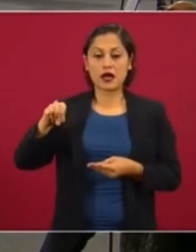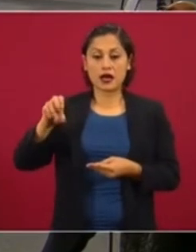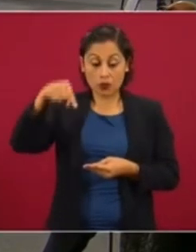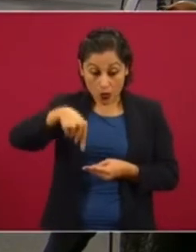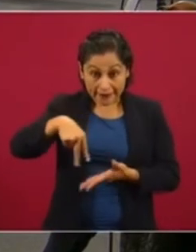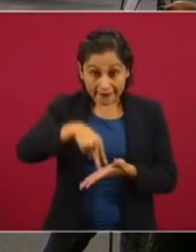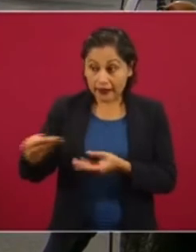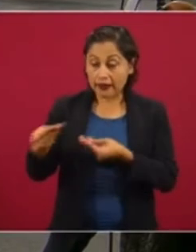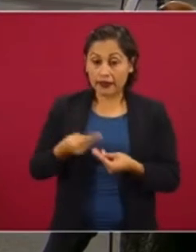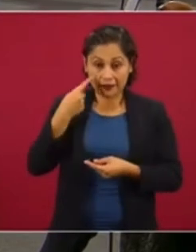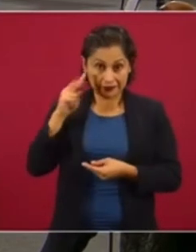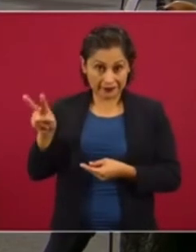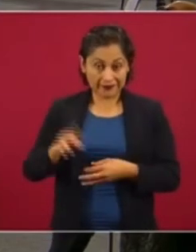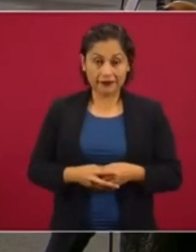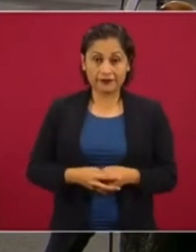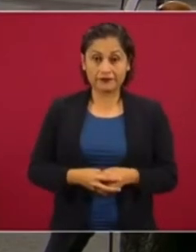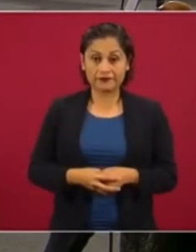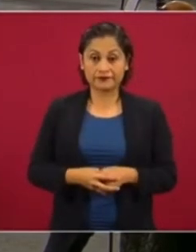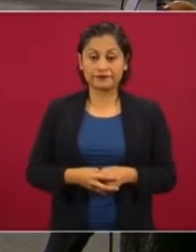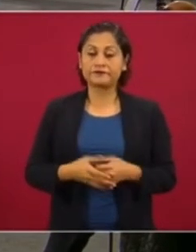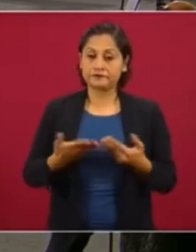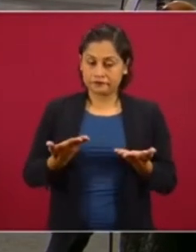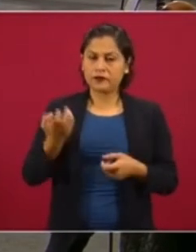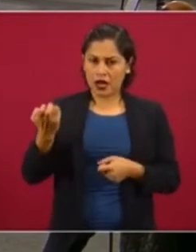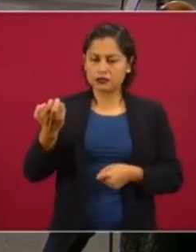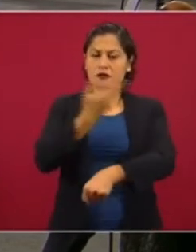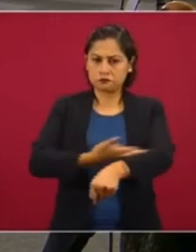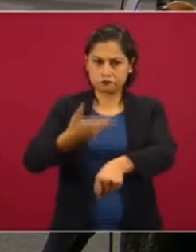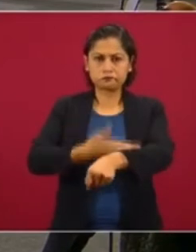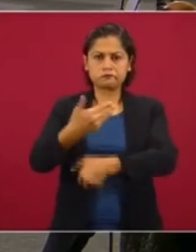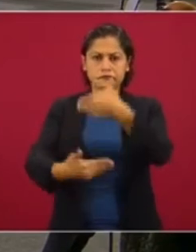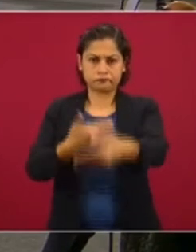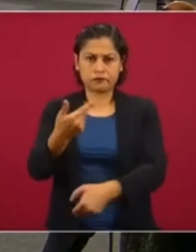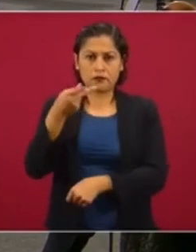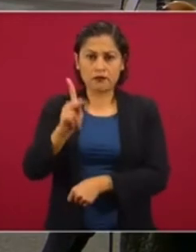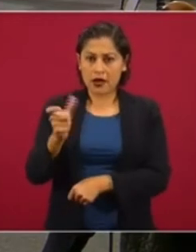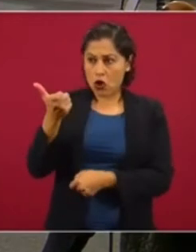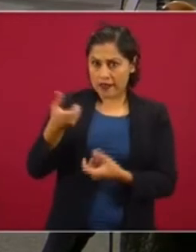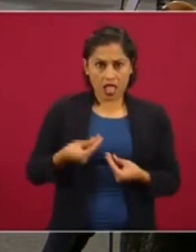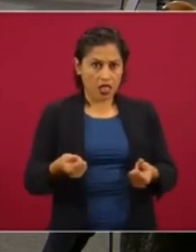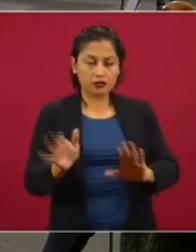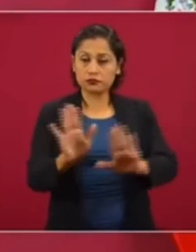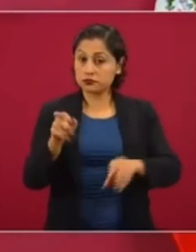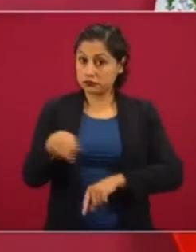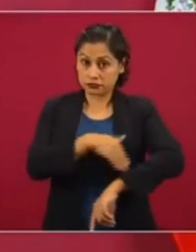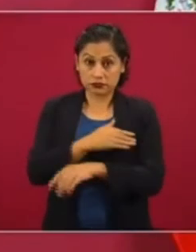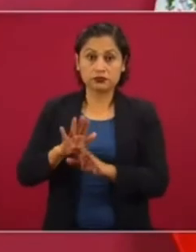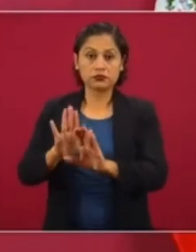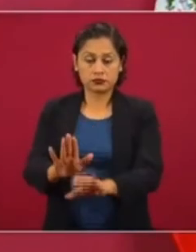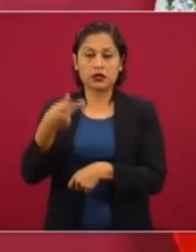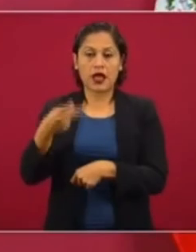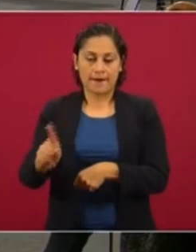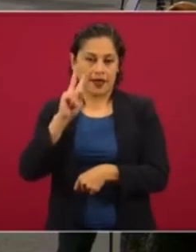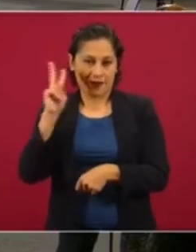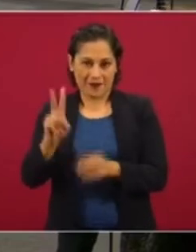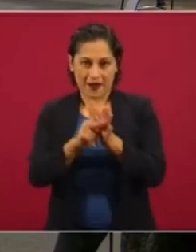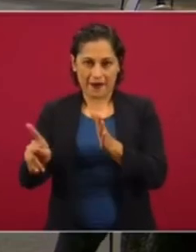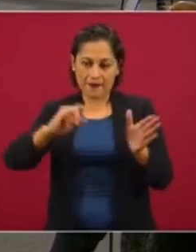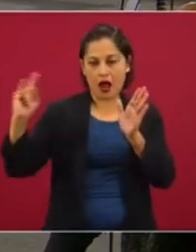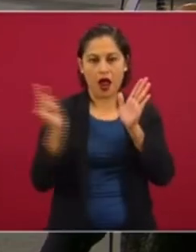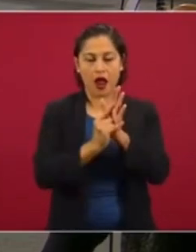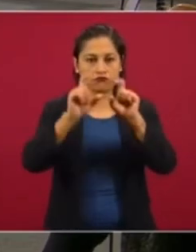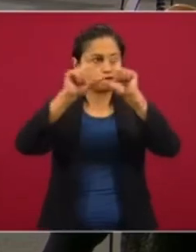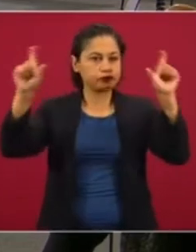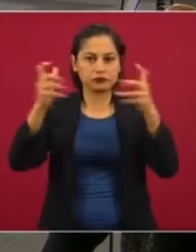Entonces, hay un asunto de trámite, pero está asegurado el dinero. Sin embargo, es de la gran nota del